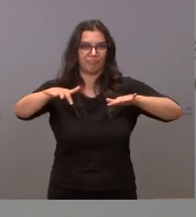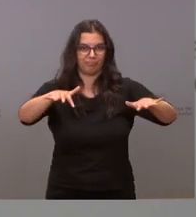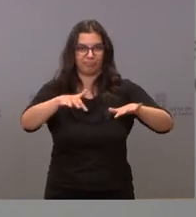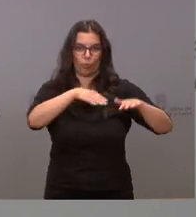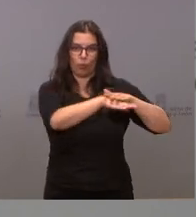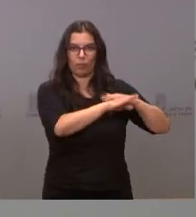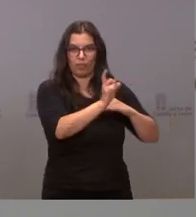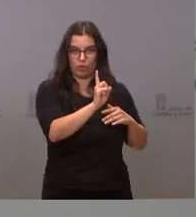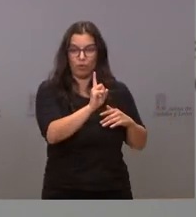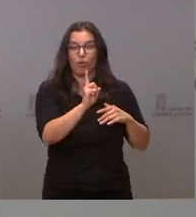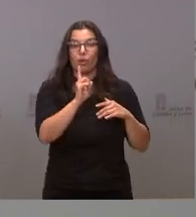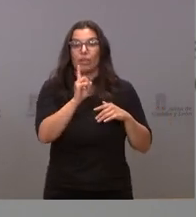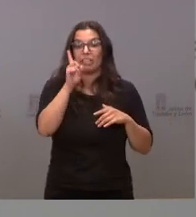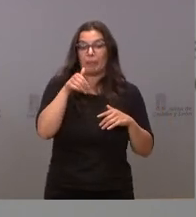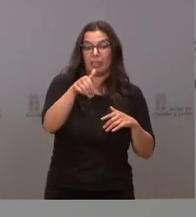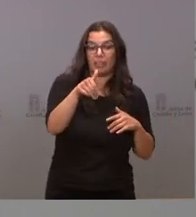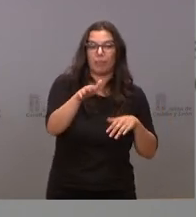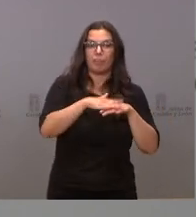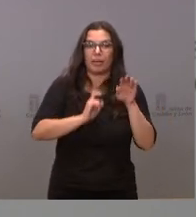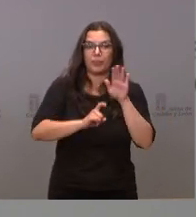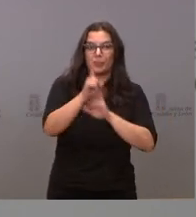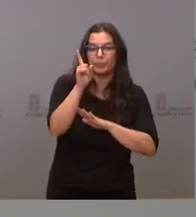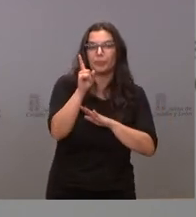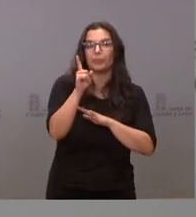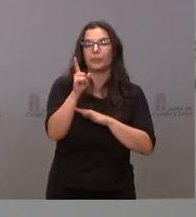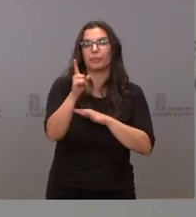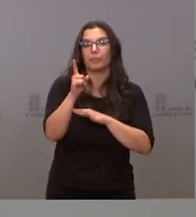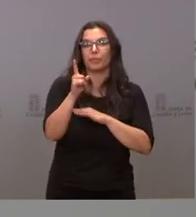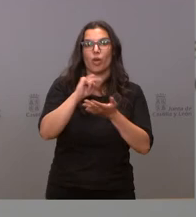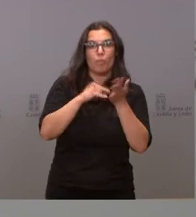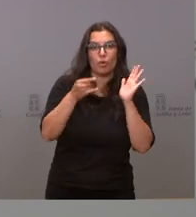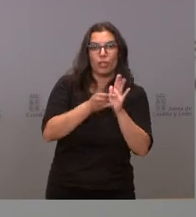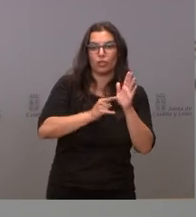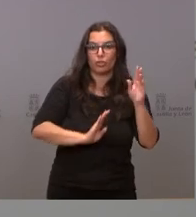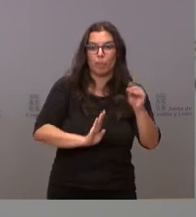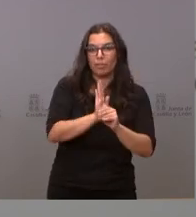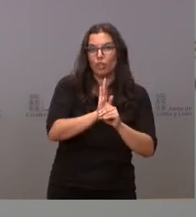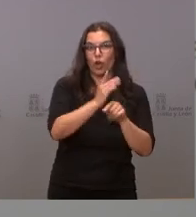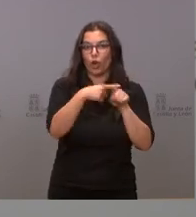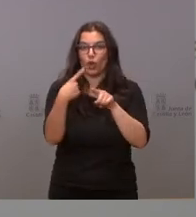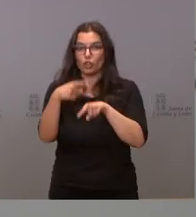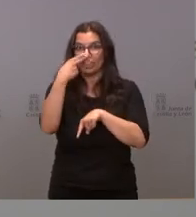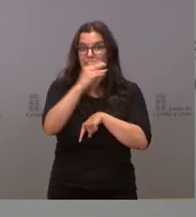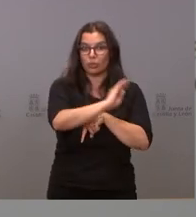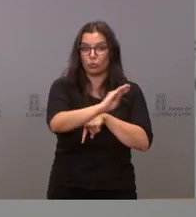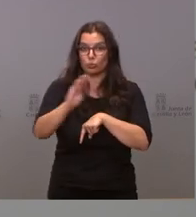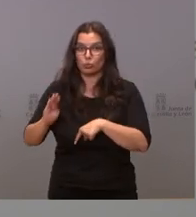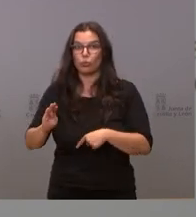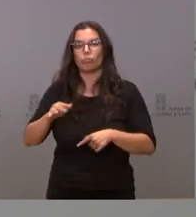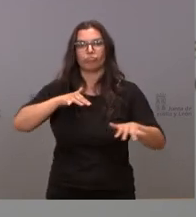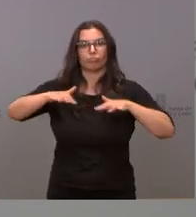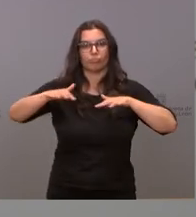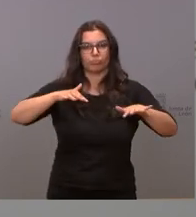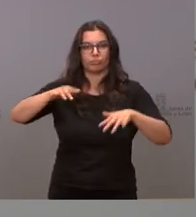medio plazo también el desarrollo de proyectos de inversión que va a generar también esa actividad